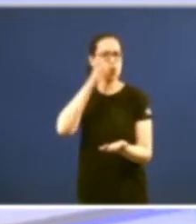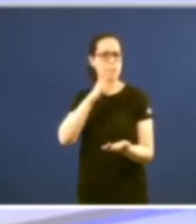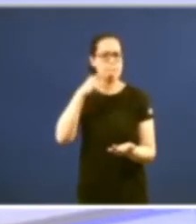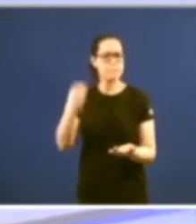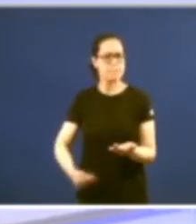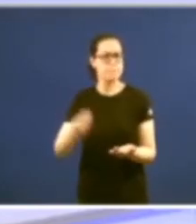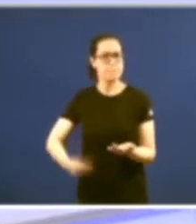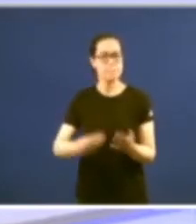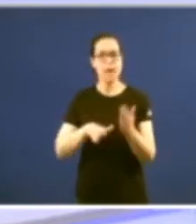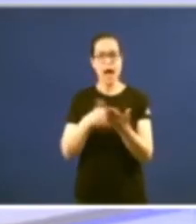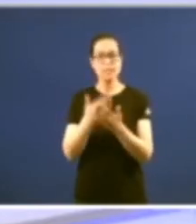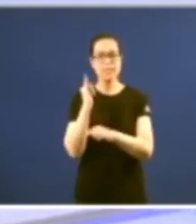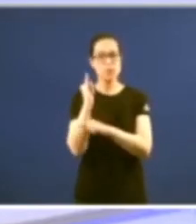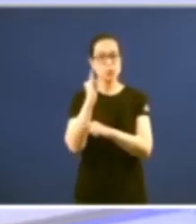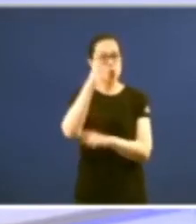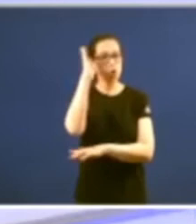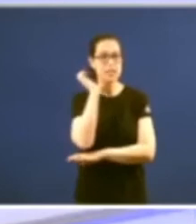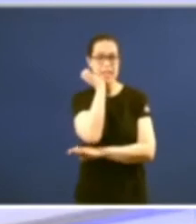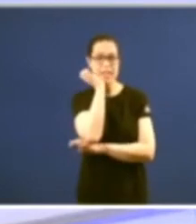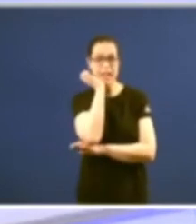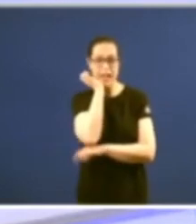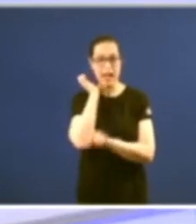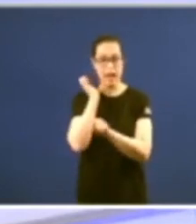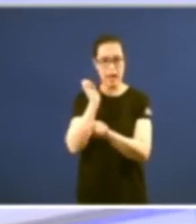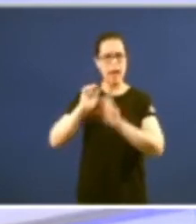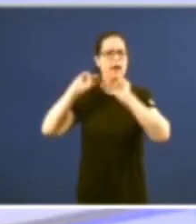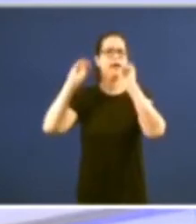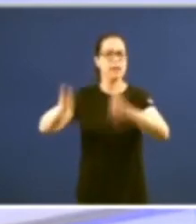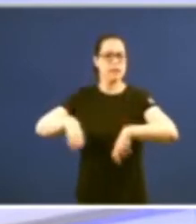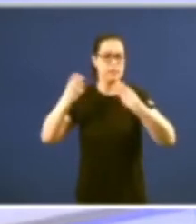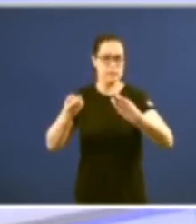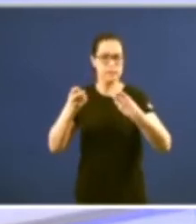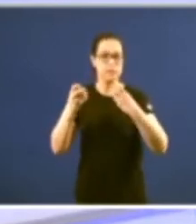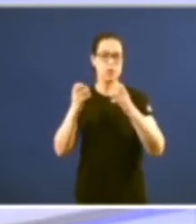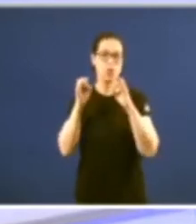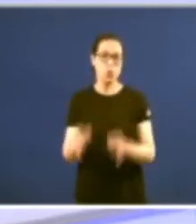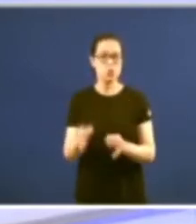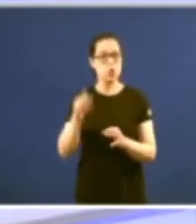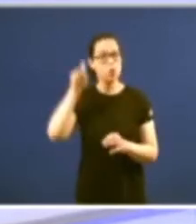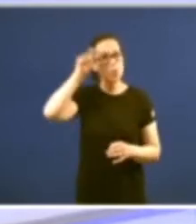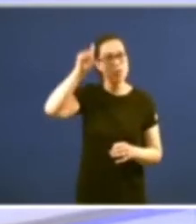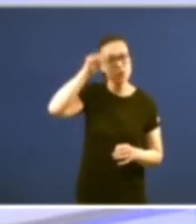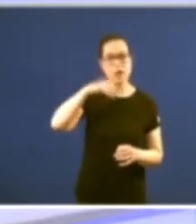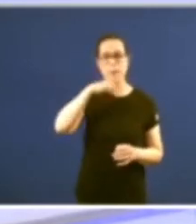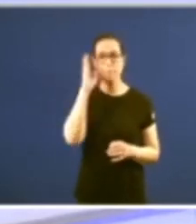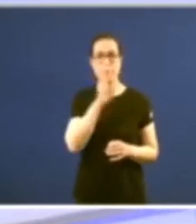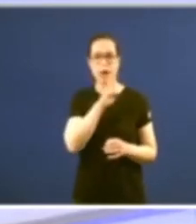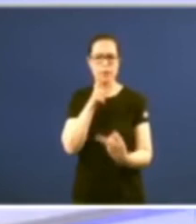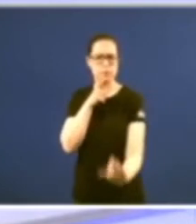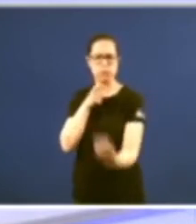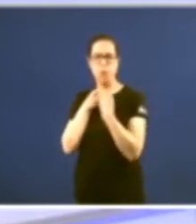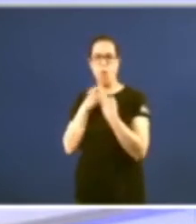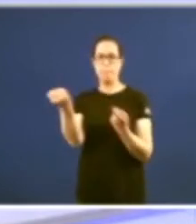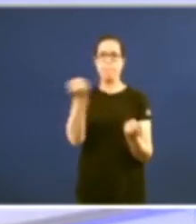reconversión do Instituto Rosalía de Castro defensa que xa topou coa franca posición de profesores e pais querían pouco menos que matarnos